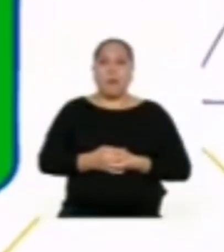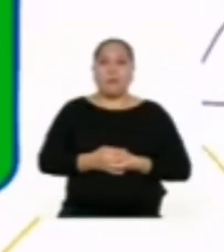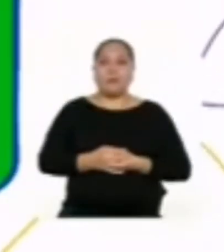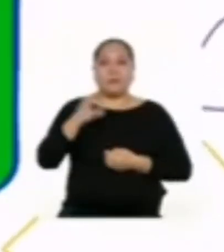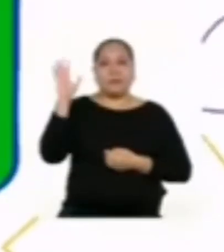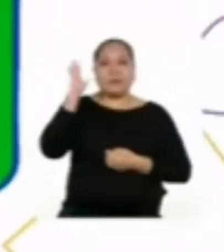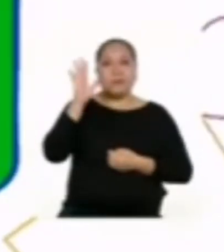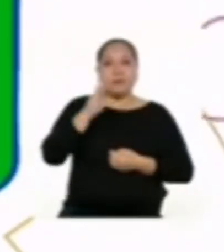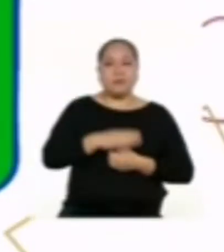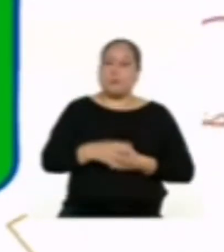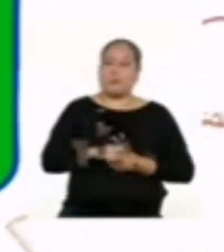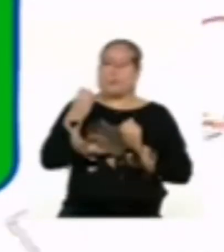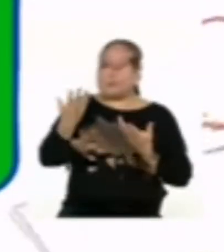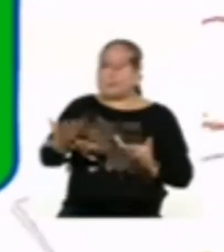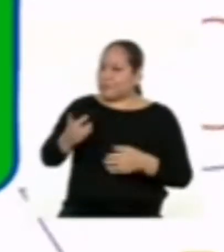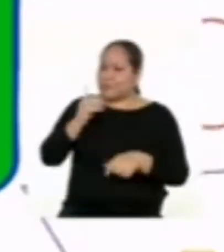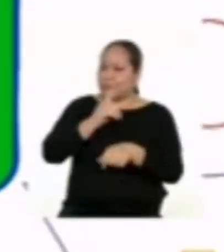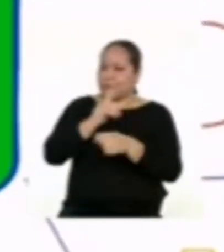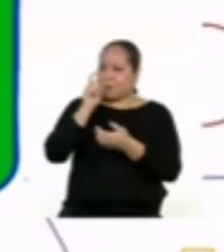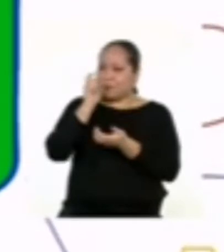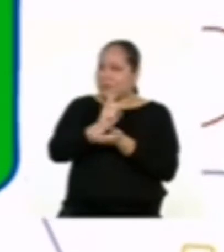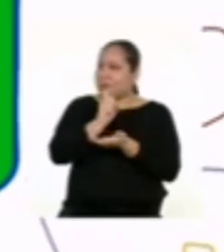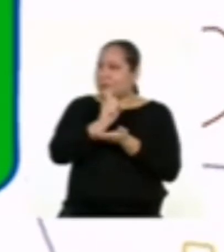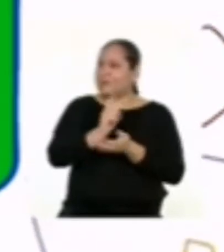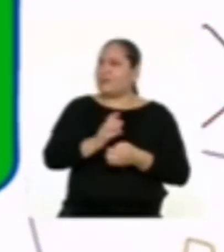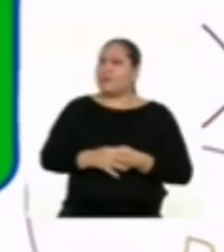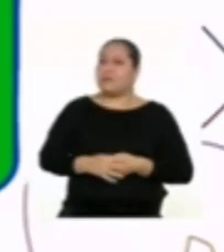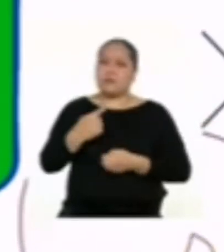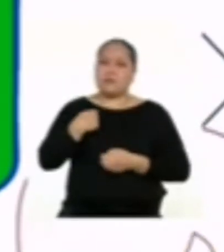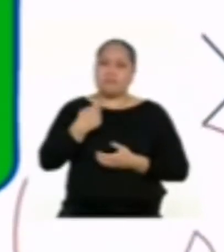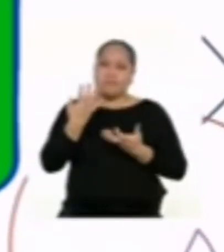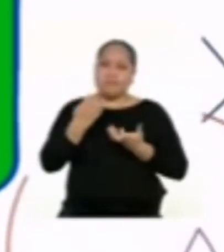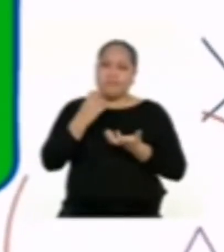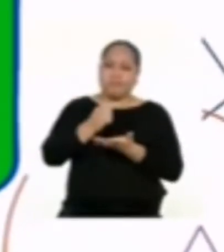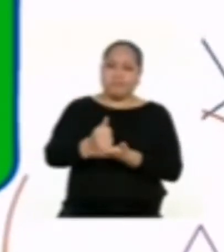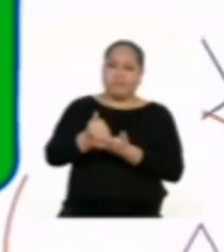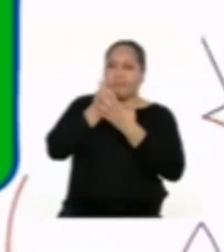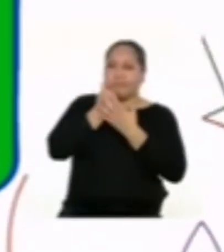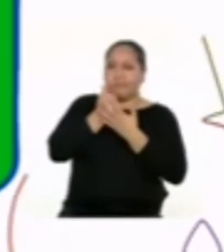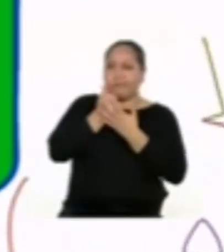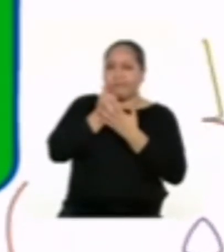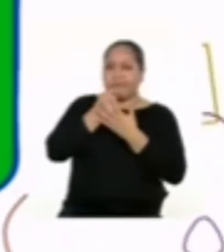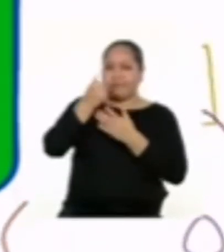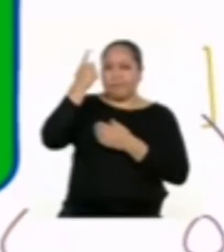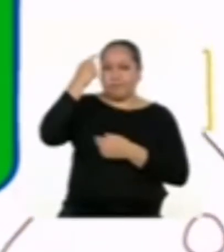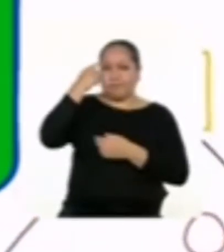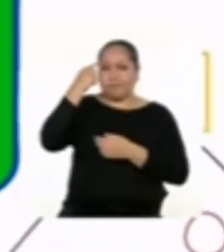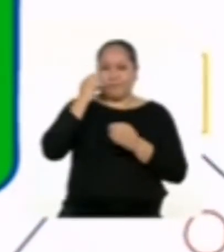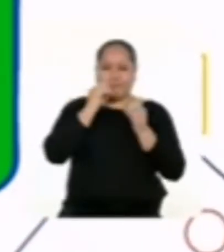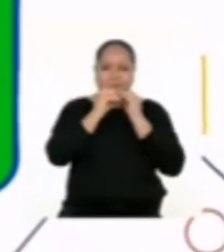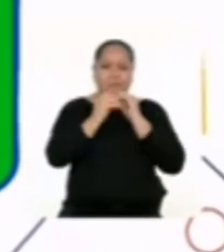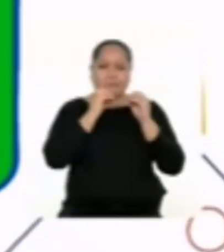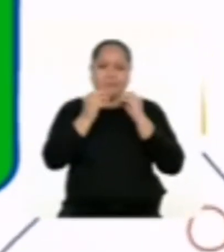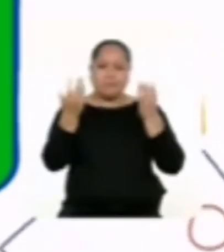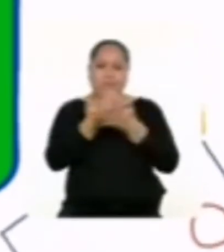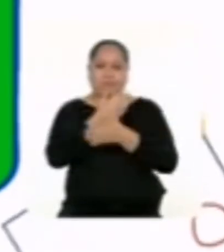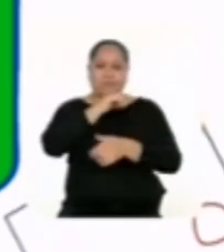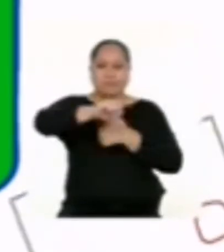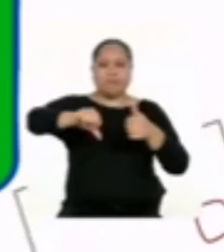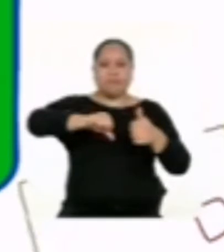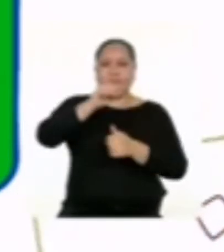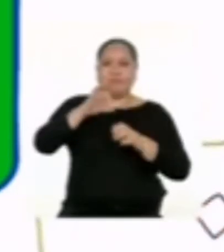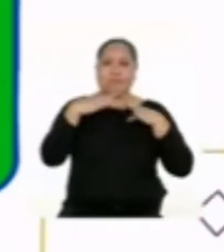Hola, ¿cómo está doctora Educación? Quisiera que me ayude a pensar en algo para afrontar esta nueva convivencia familiar.